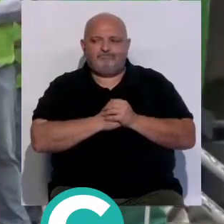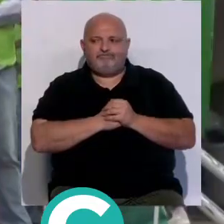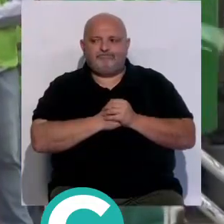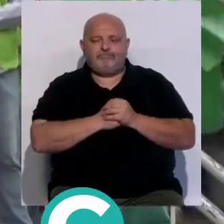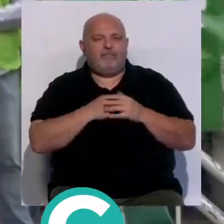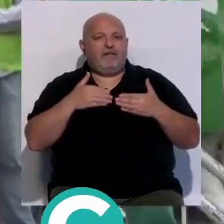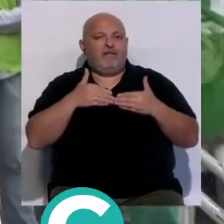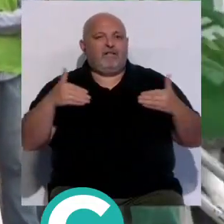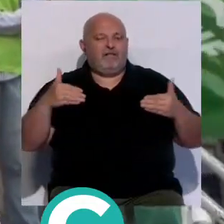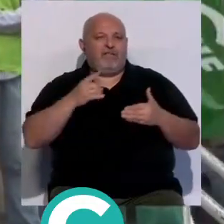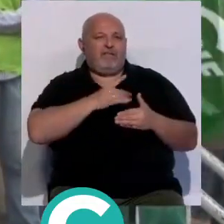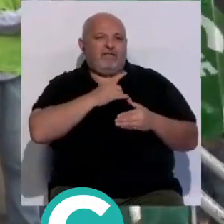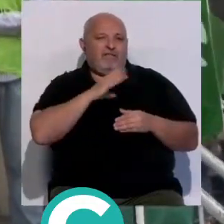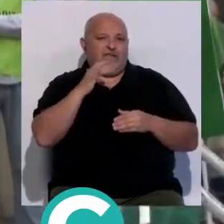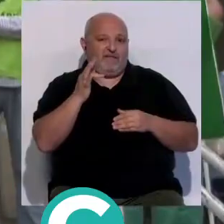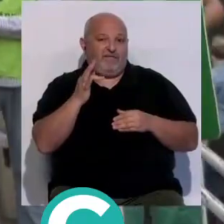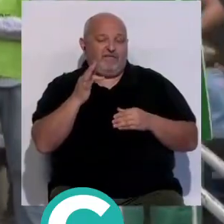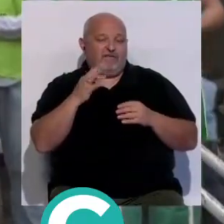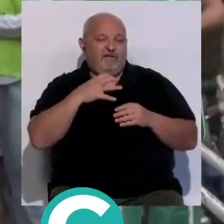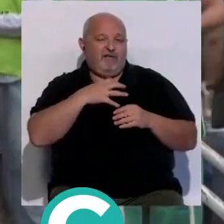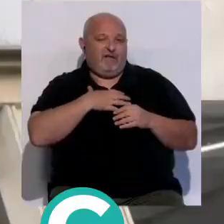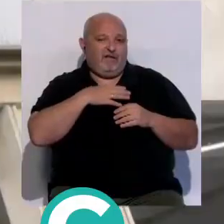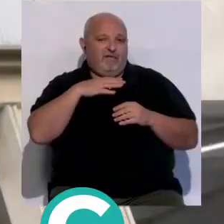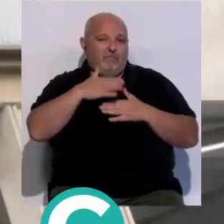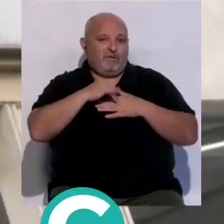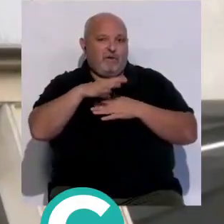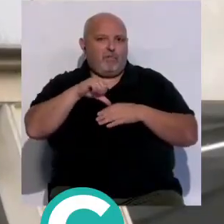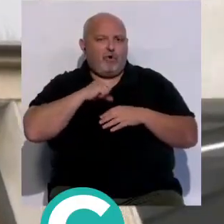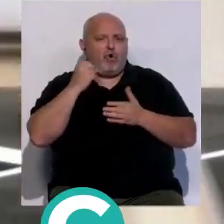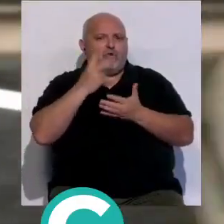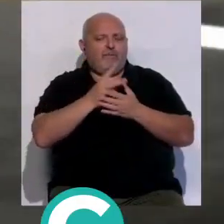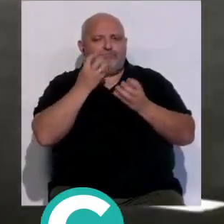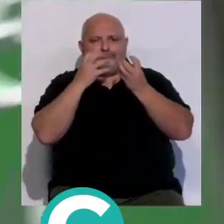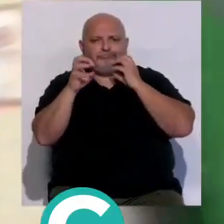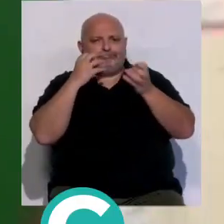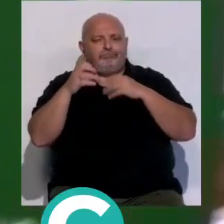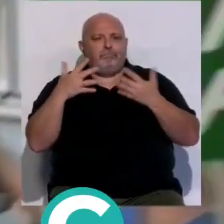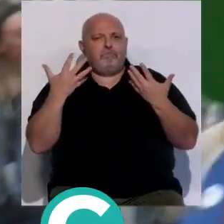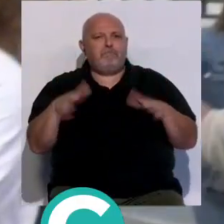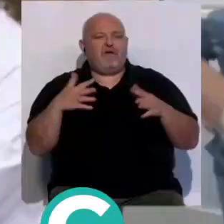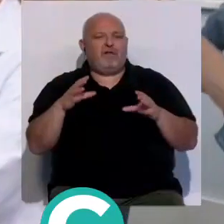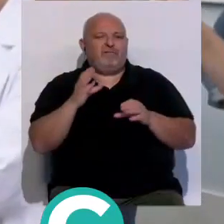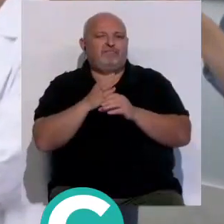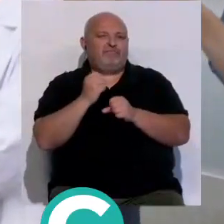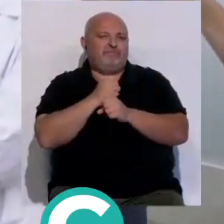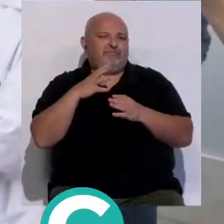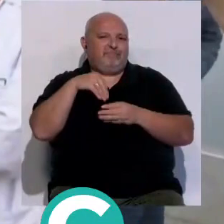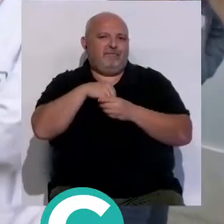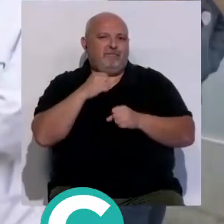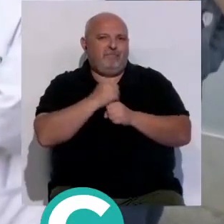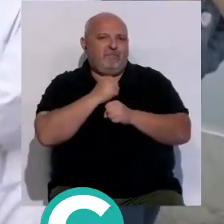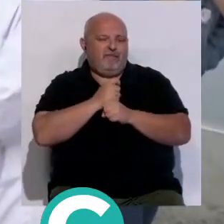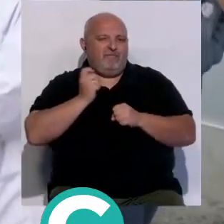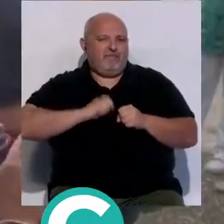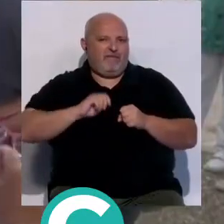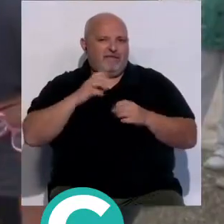La central sindical independiente y de funcionarios en el Puerta del Mar ha vuelto a convocar este miércoles a los profesionales sanitarios a una